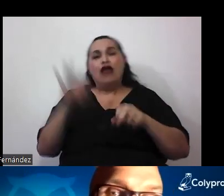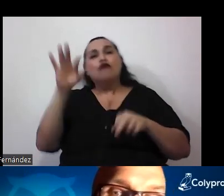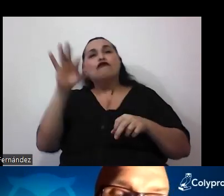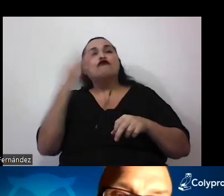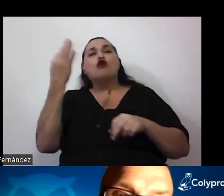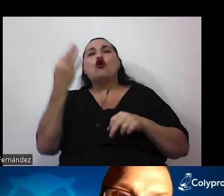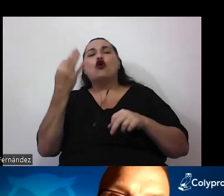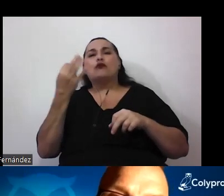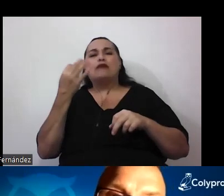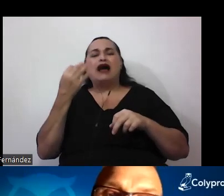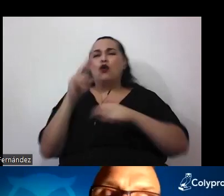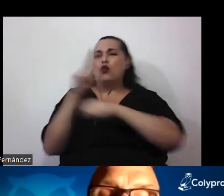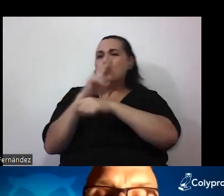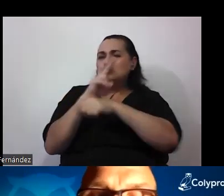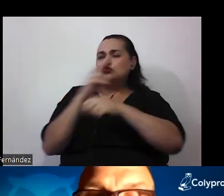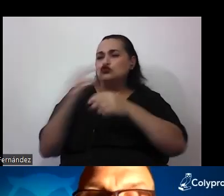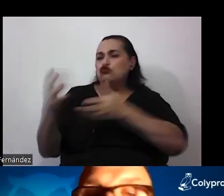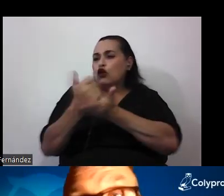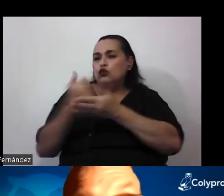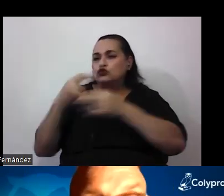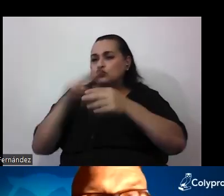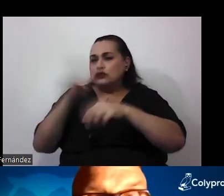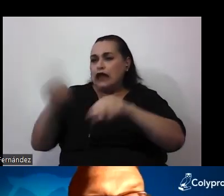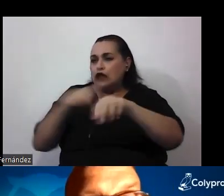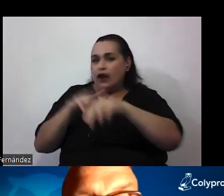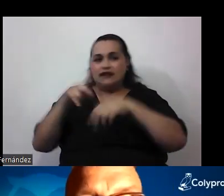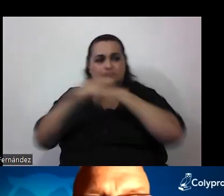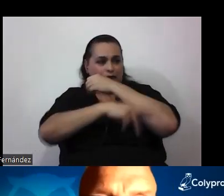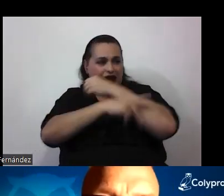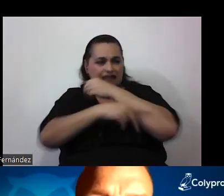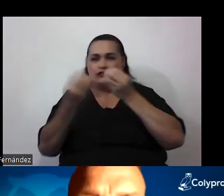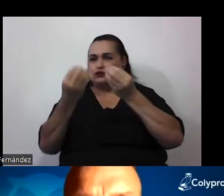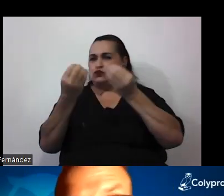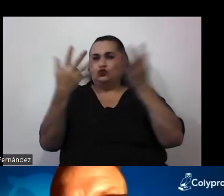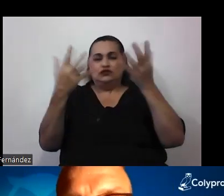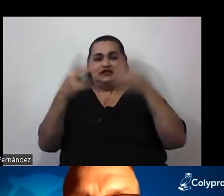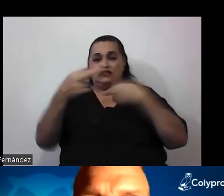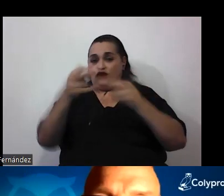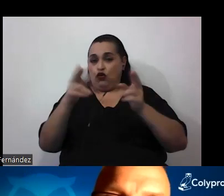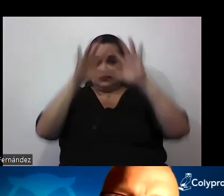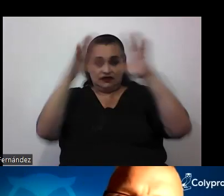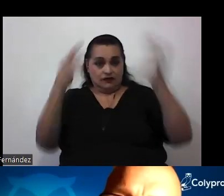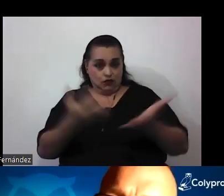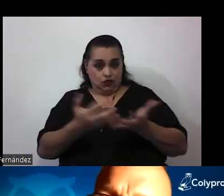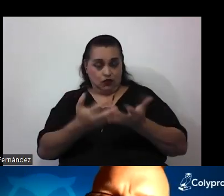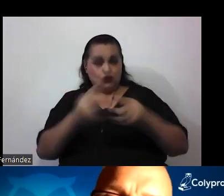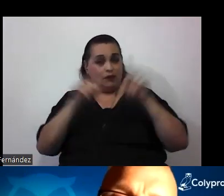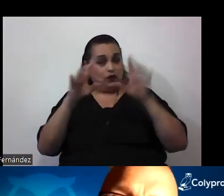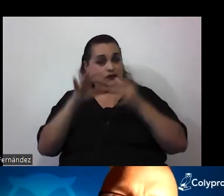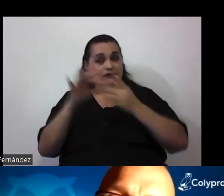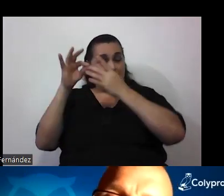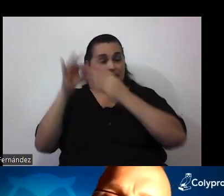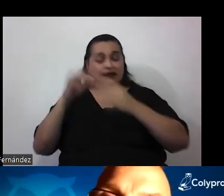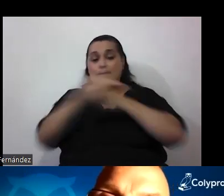explotan los recursos naturales en países, en muchas regiones del mundo, pero particularmente en muchos países de Latinoamérica.